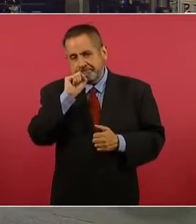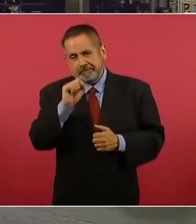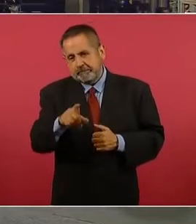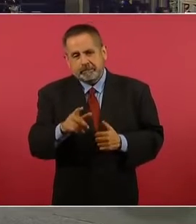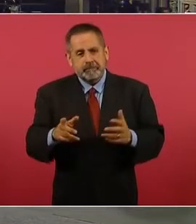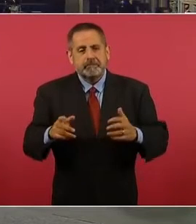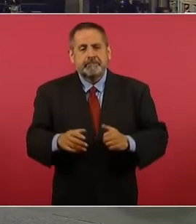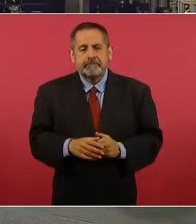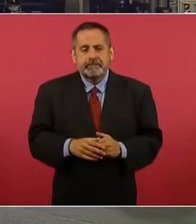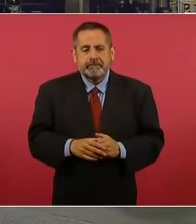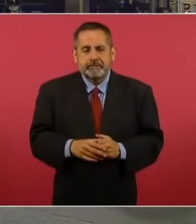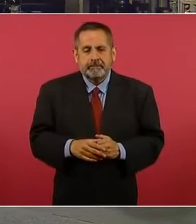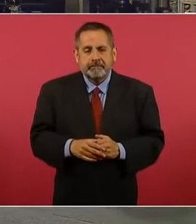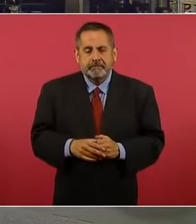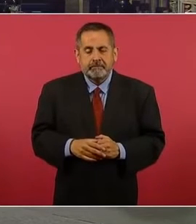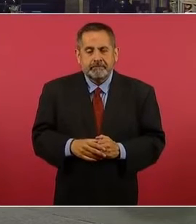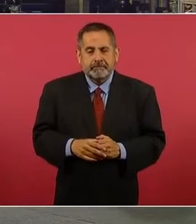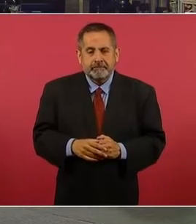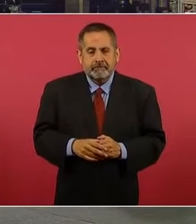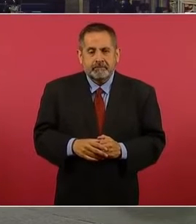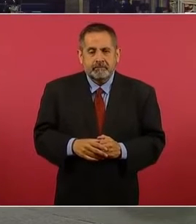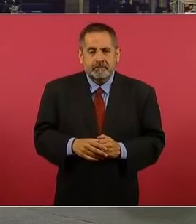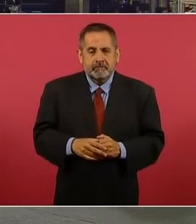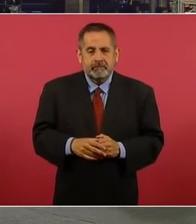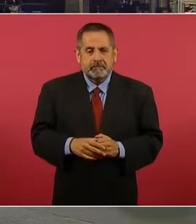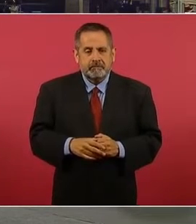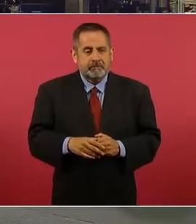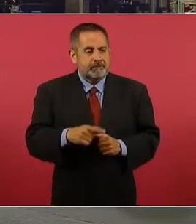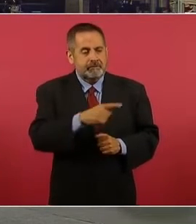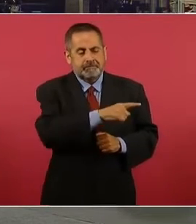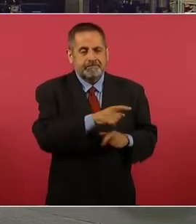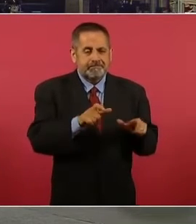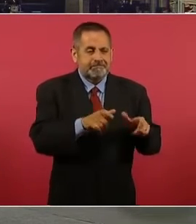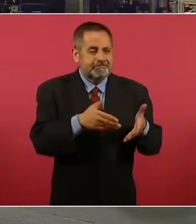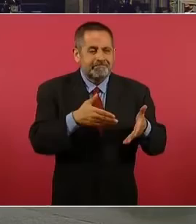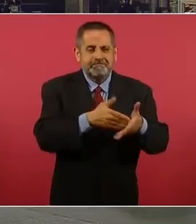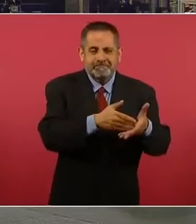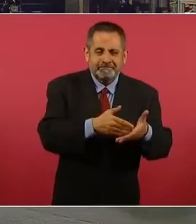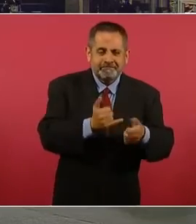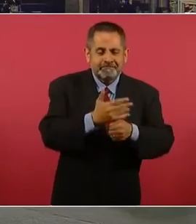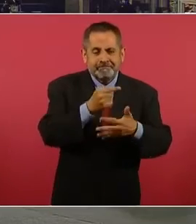hay que optar entre inconvenientes. Entonces,